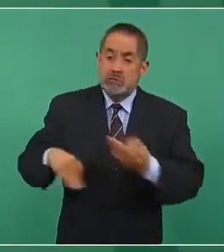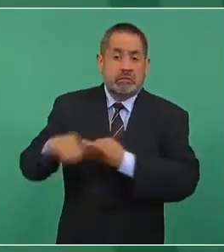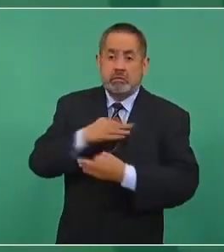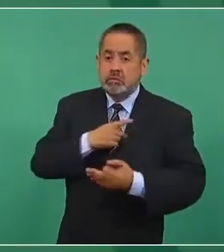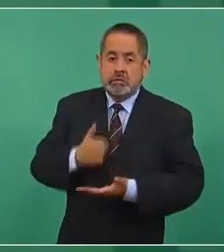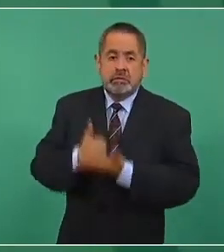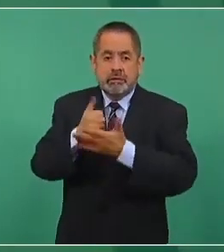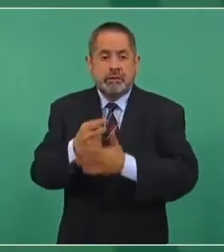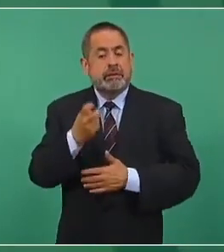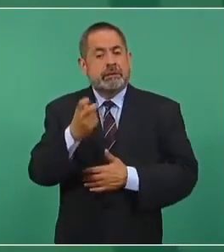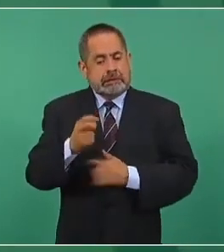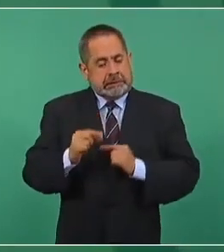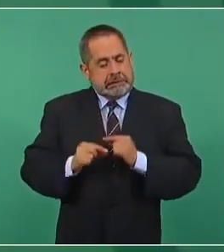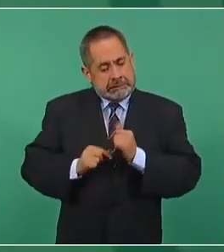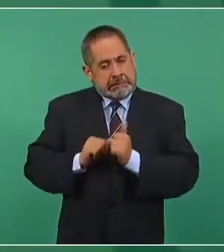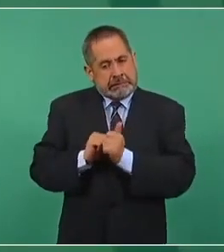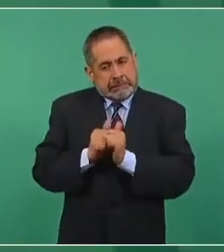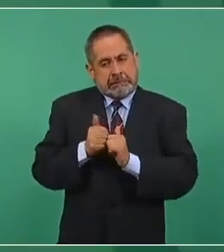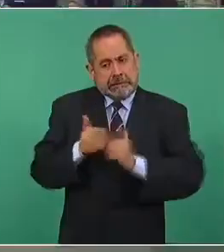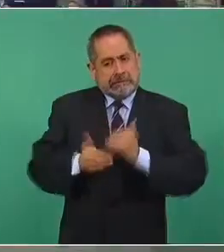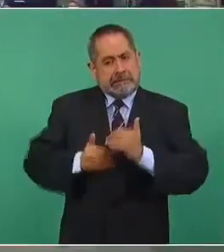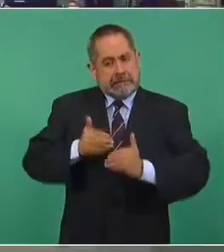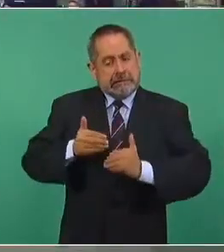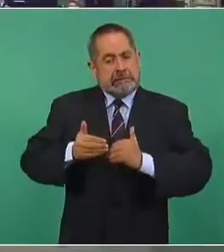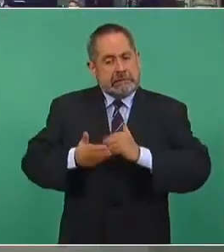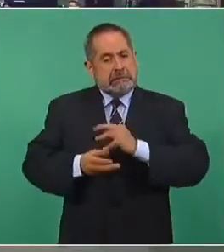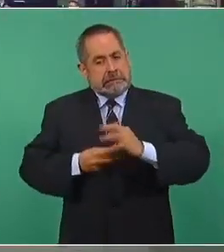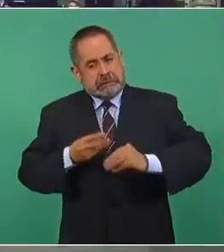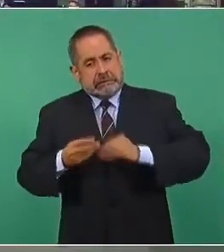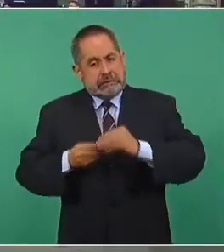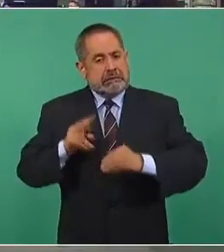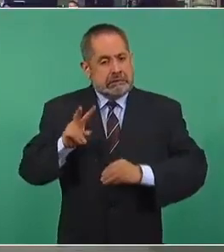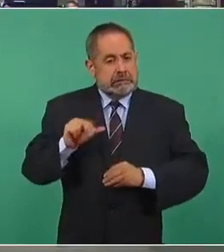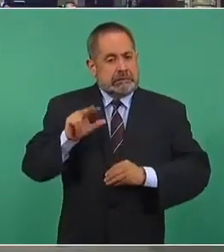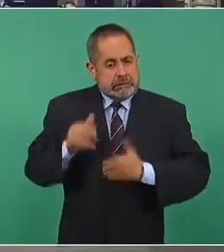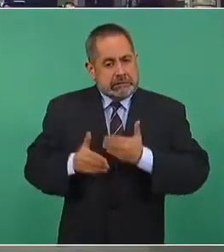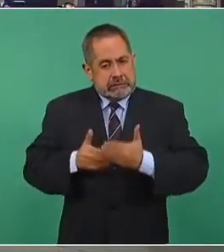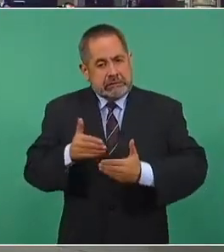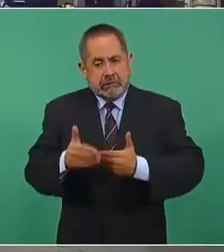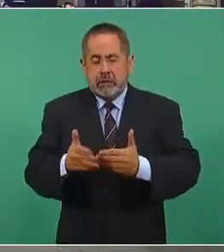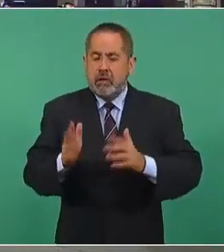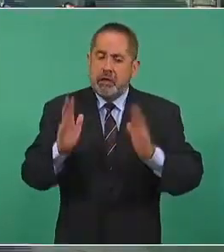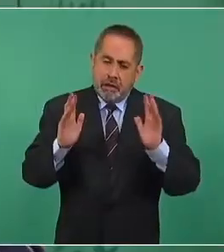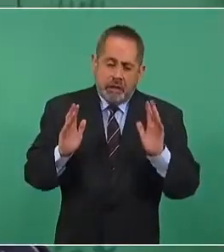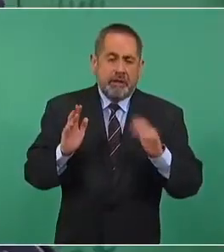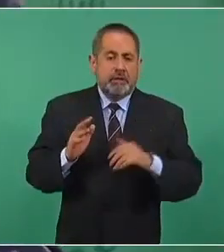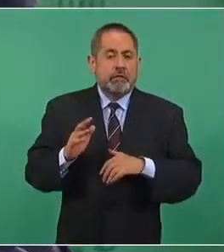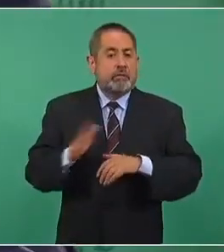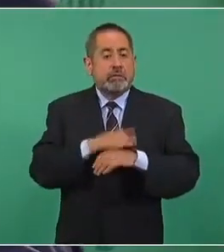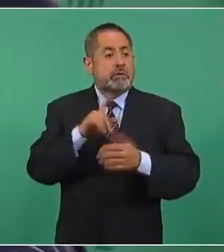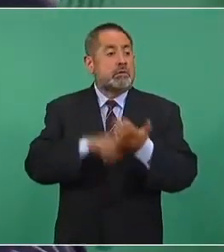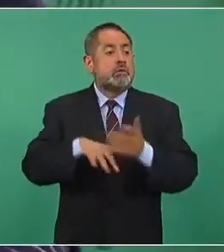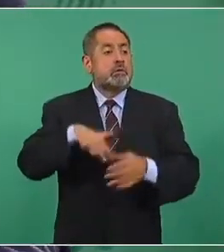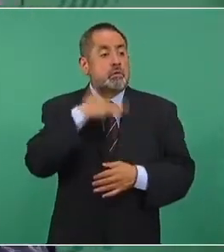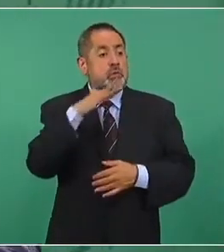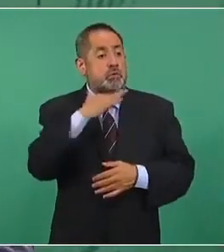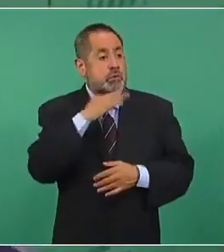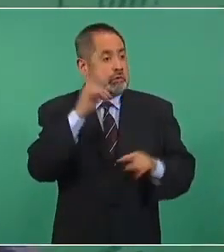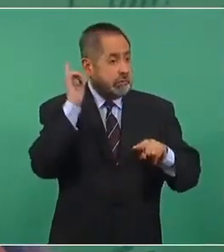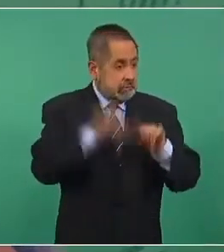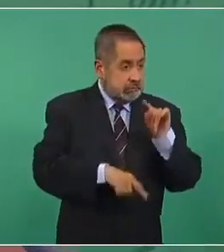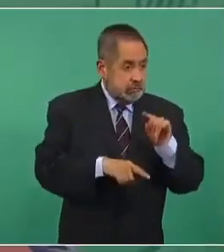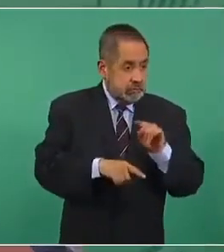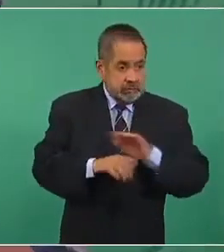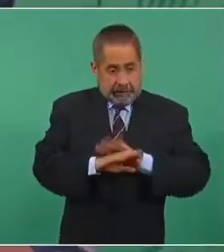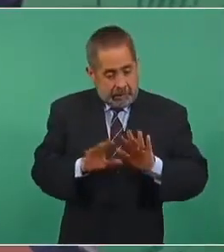Por eso vamos saliendo, vamos saliendo, vamos saliendo adelante, porque si no hay corrupción el presupuesto nos